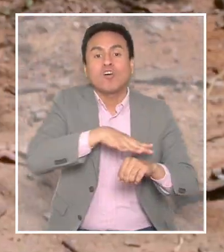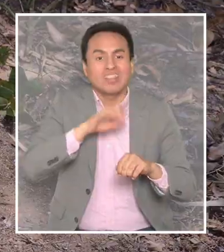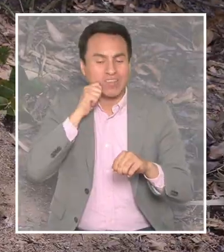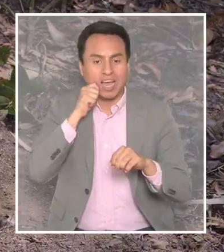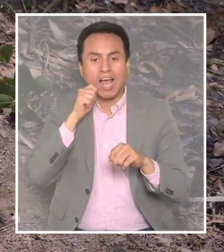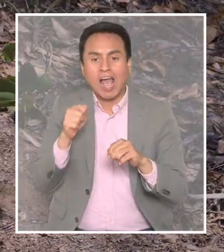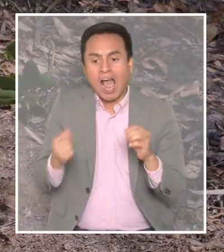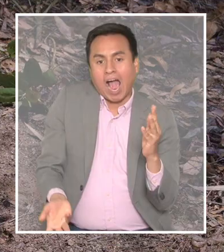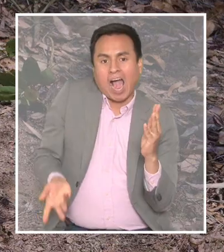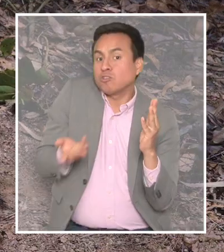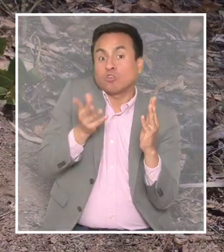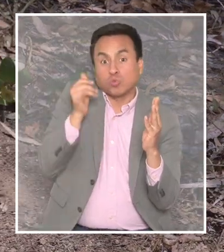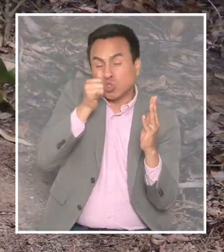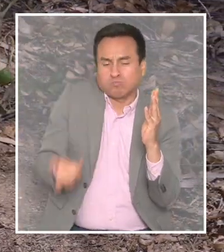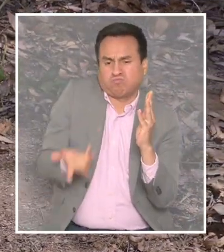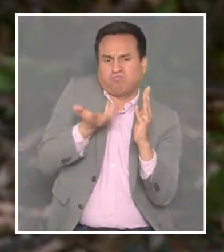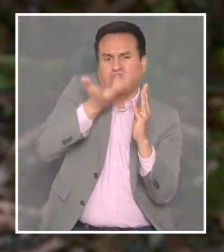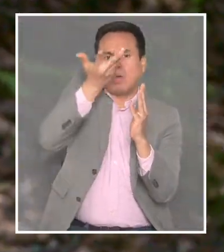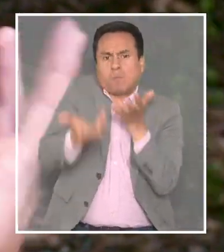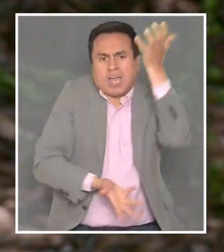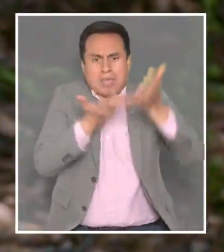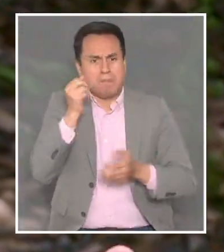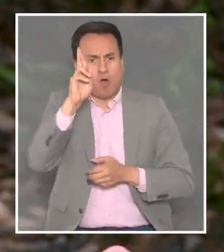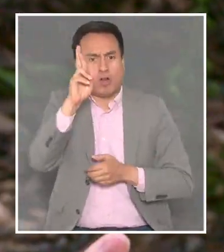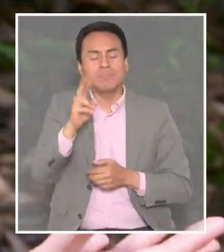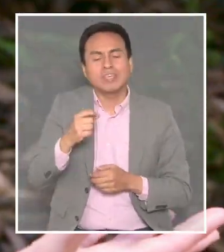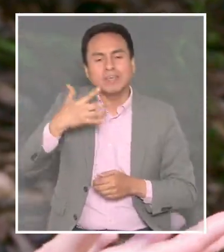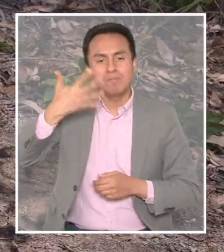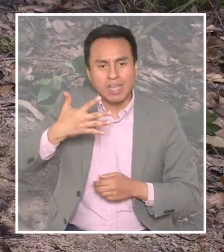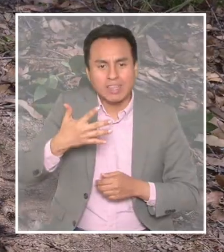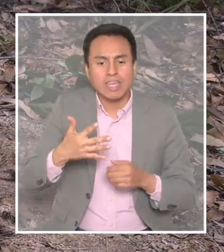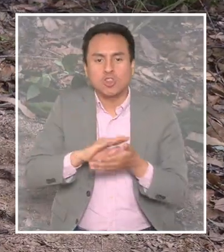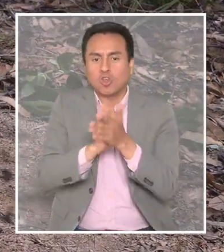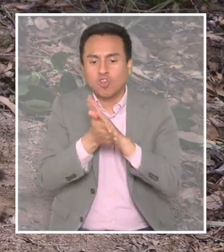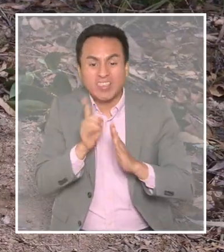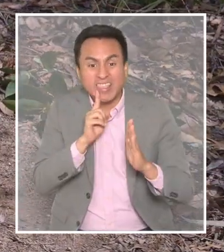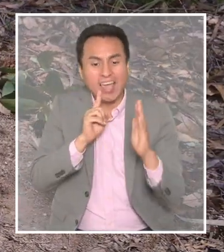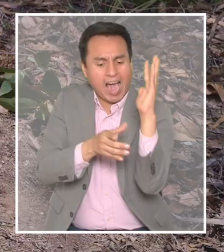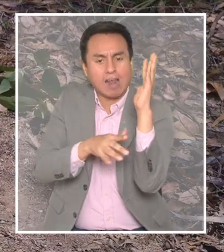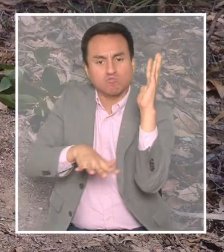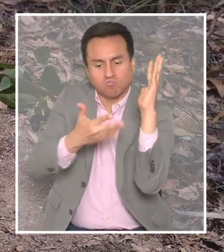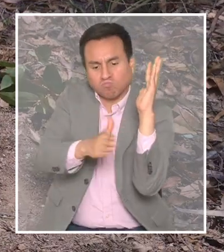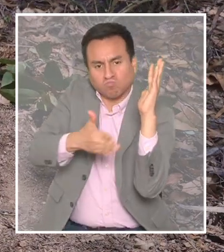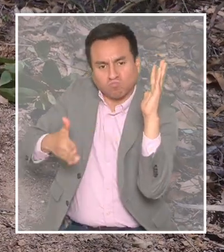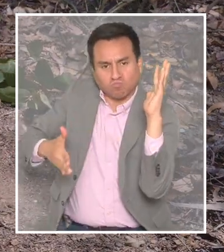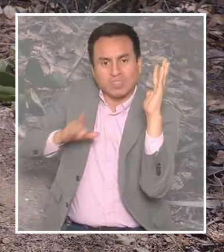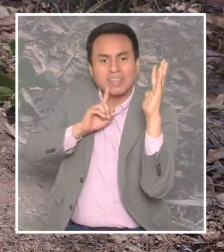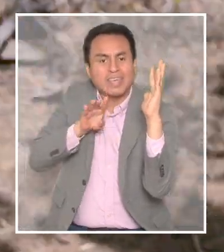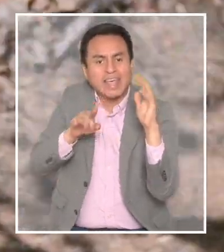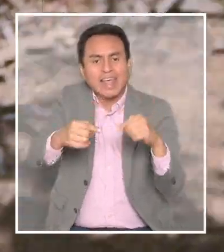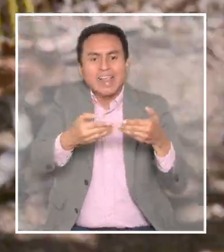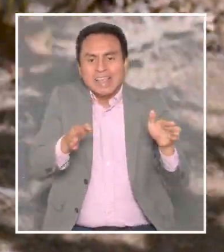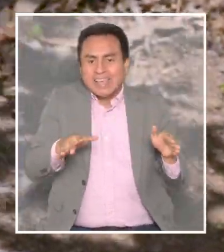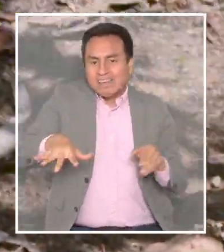limpio, lo que va a hacer es que va a subir al árbol y puede crear un incendio de mayores proporciones. Por eso es importante retirar todo lo que se ve bajo el